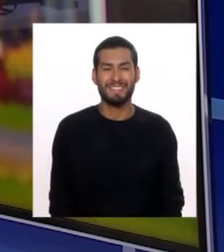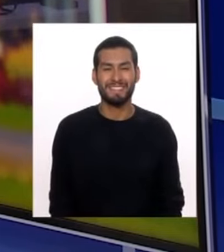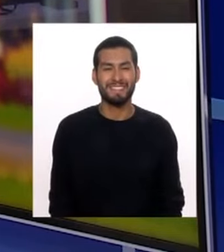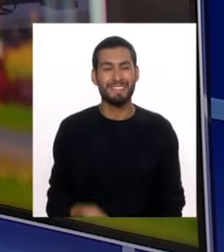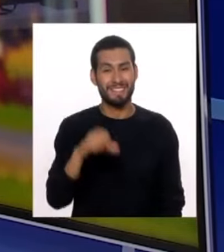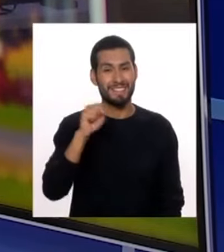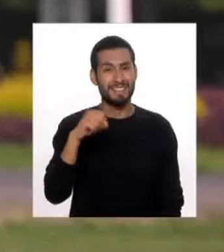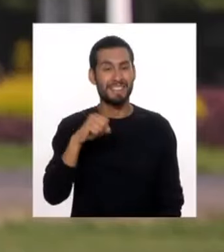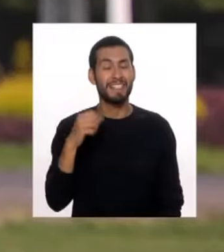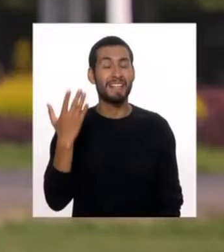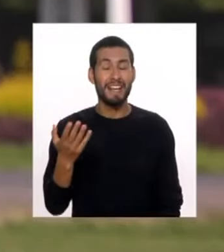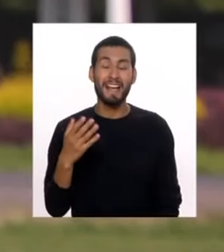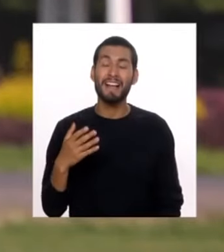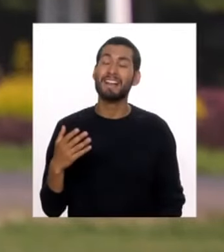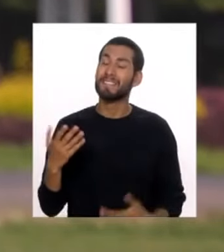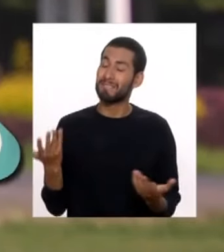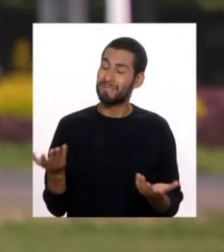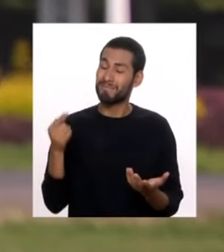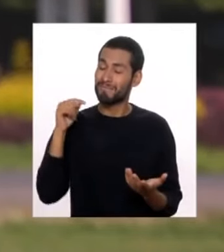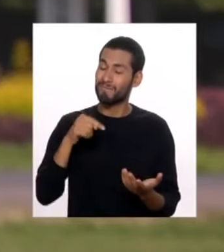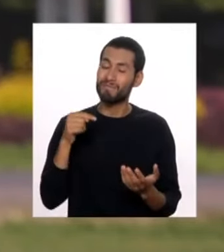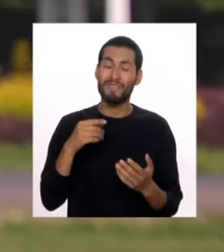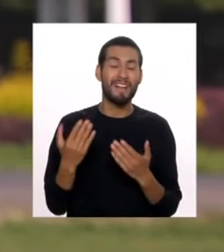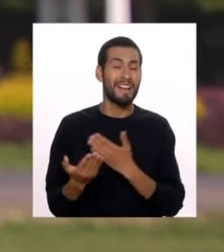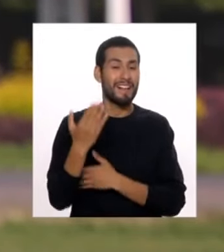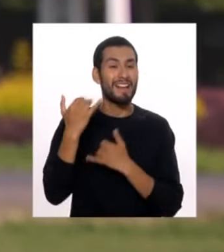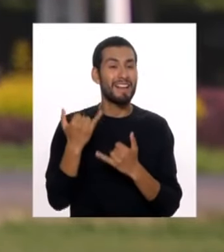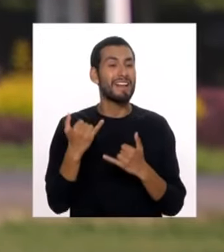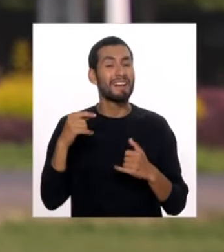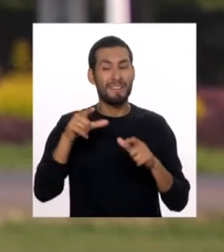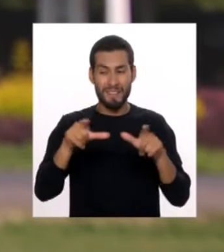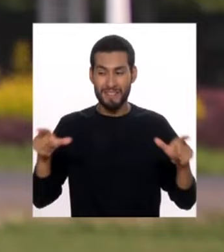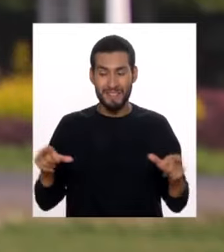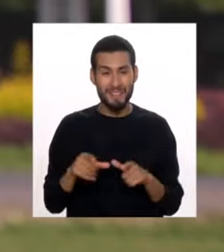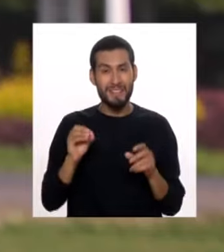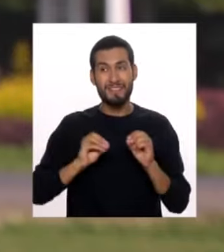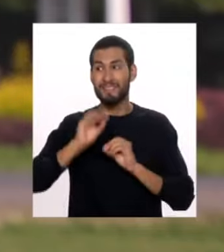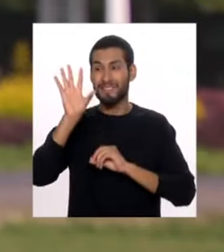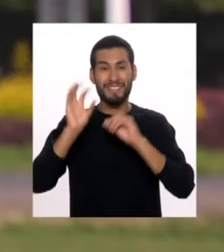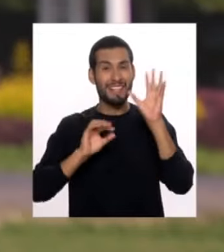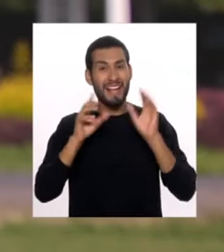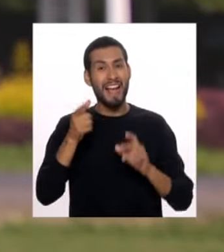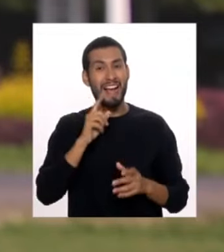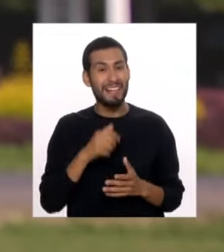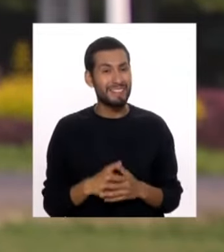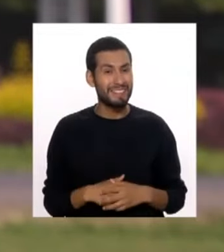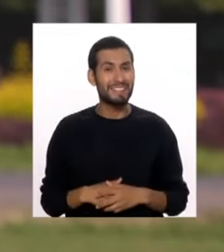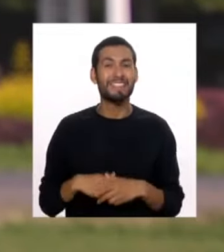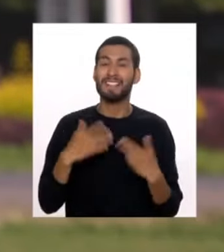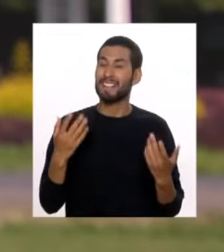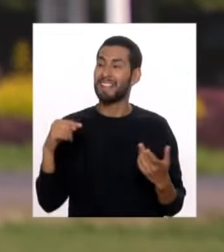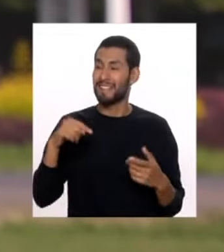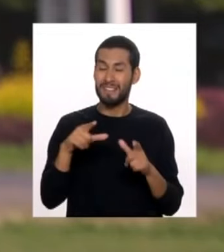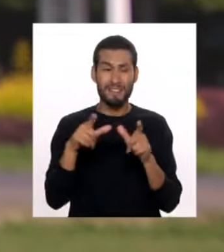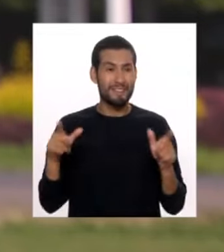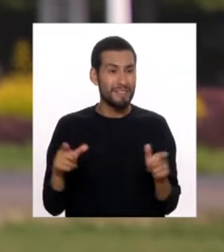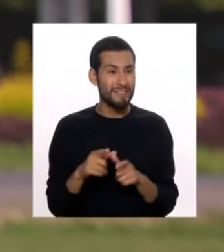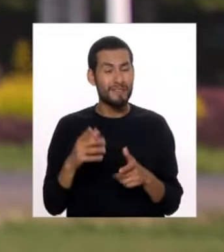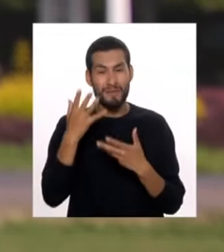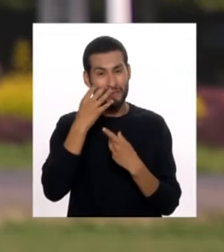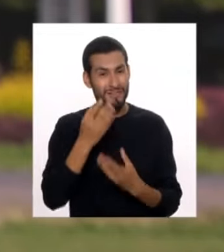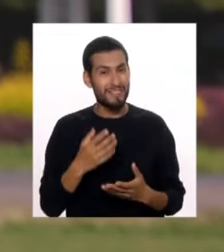Así es, Christopher, Fátima y esta mañana nos encontramos en el Circuito Mágico del Agua, este parque increíble que